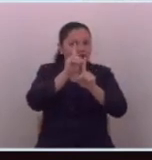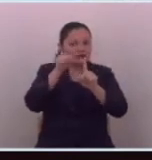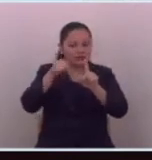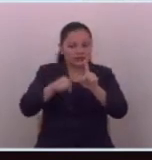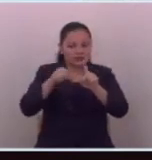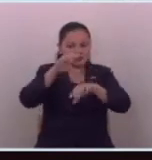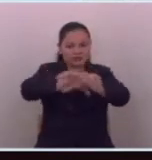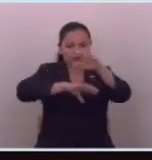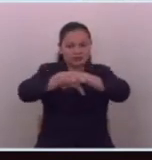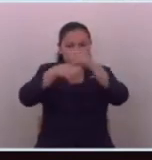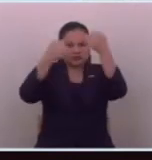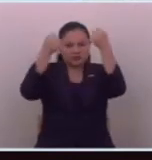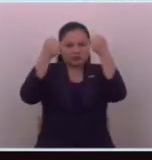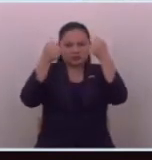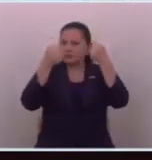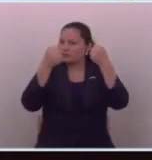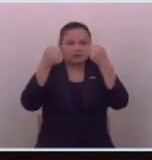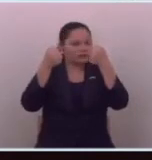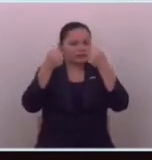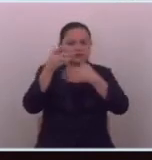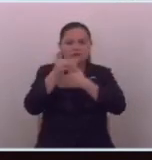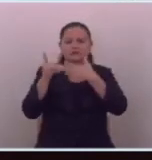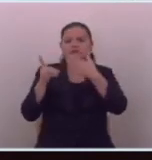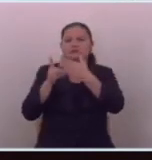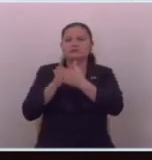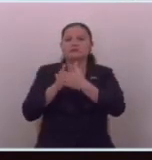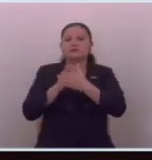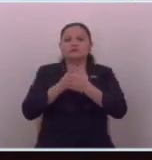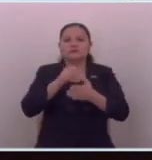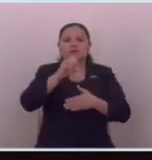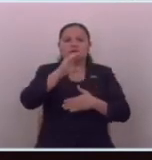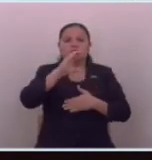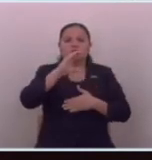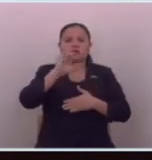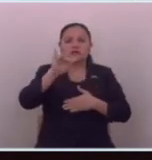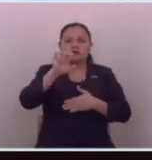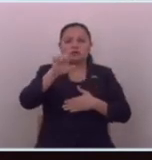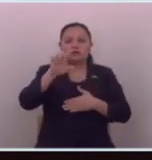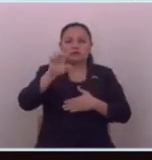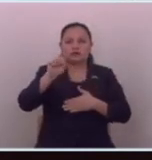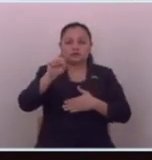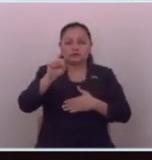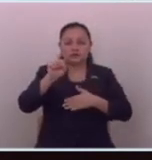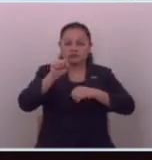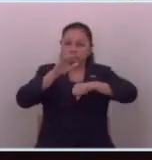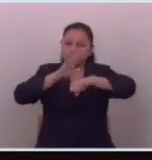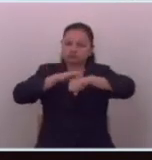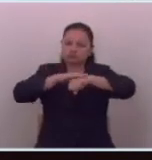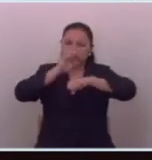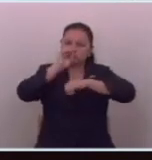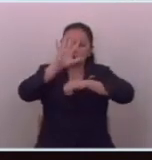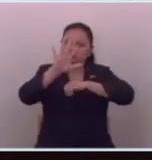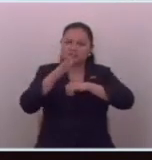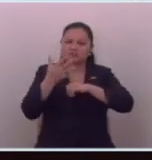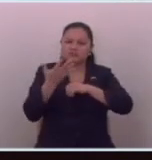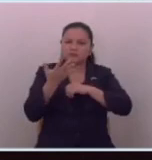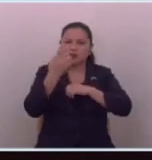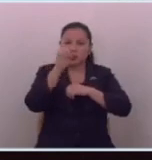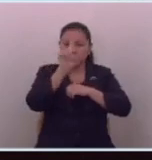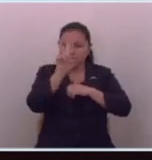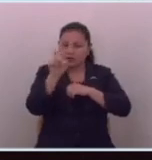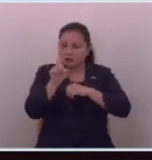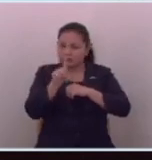está capturado la diputada Sueci Calleja planteaba una